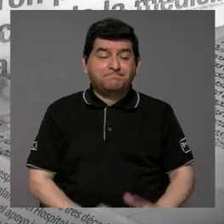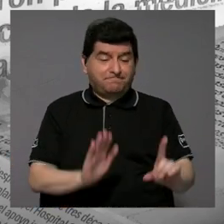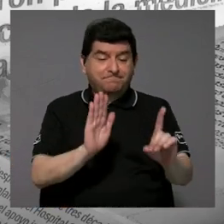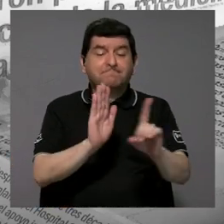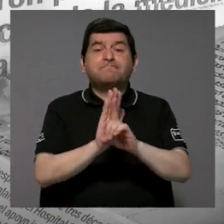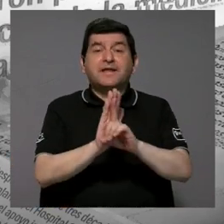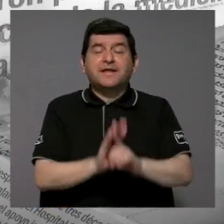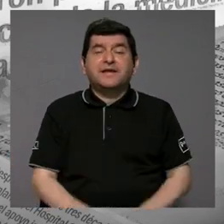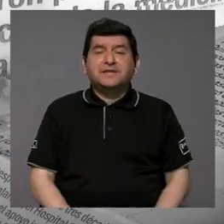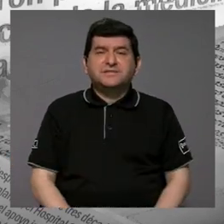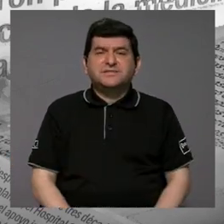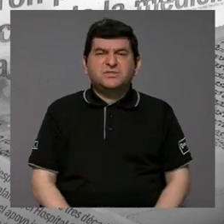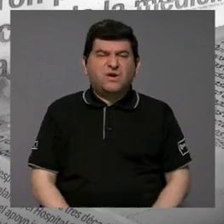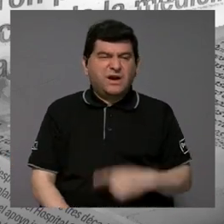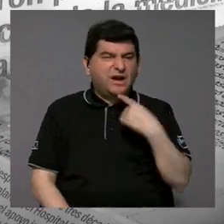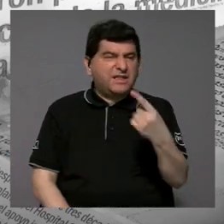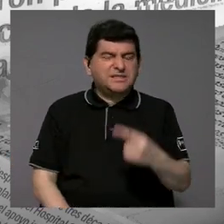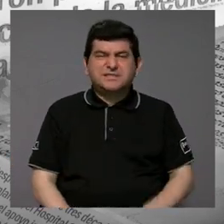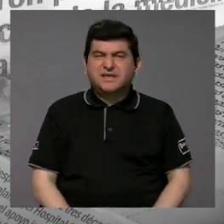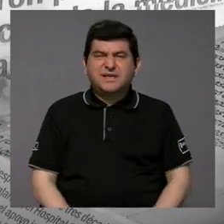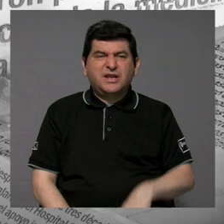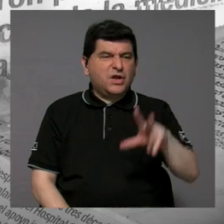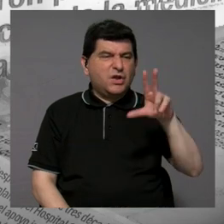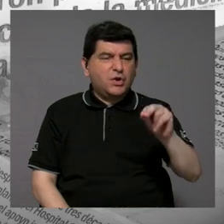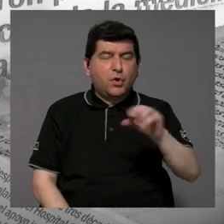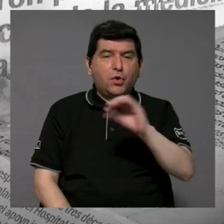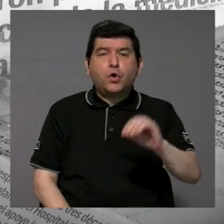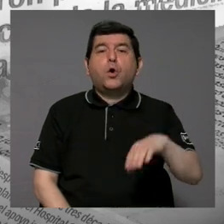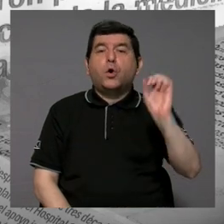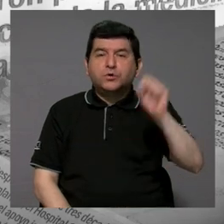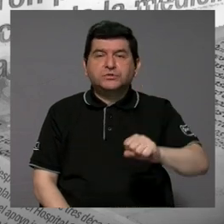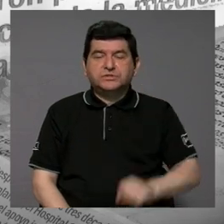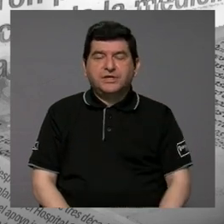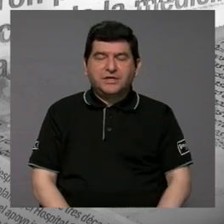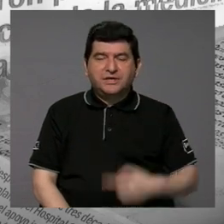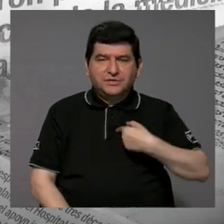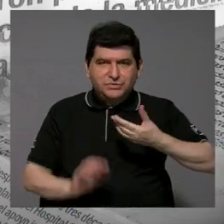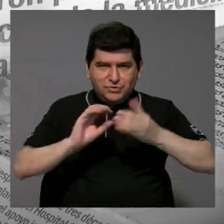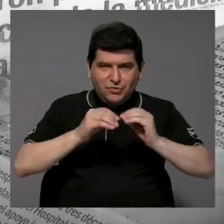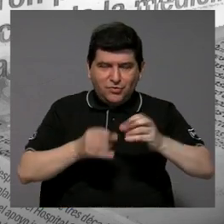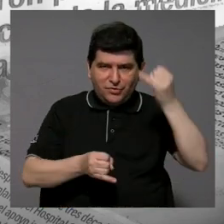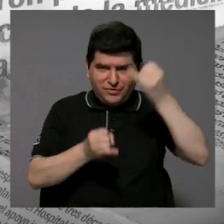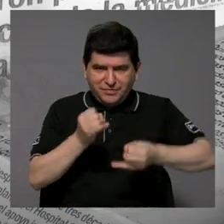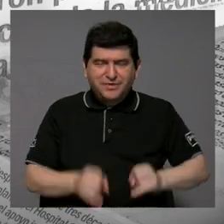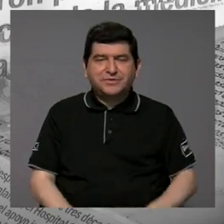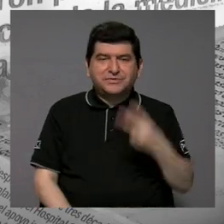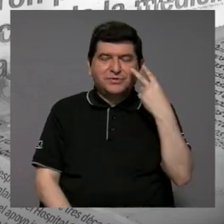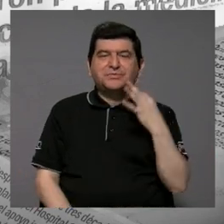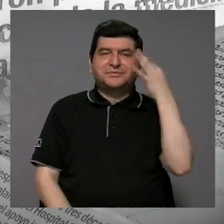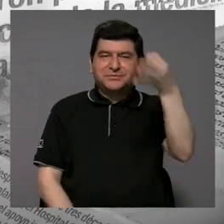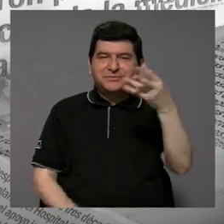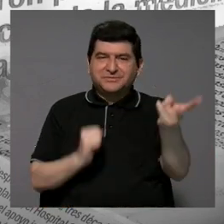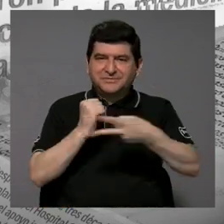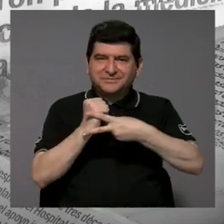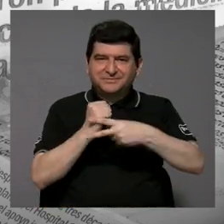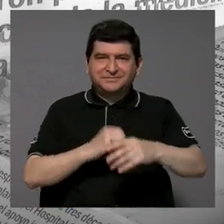derecho a vetar o aprobar. Con estas cifras me despido y nos vemos la próxima vez.